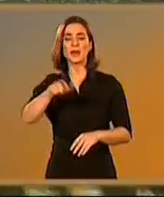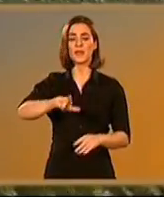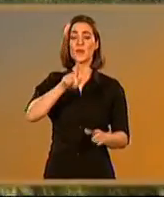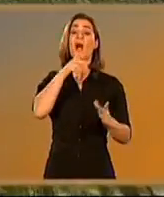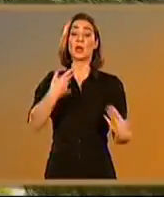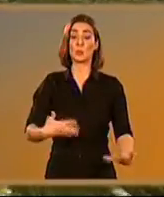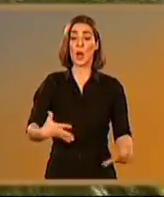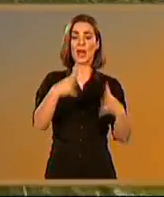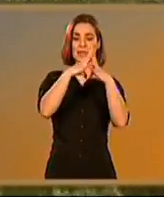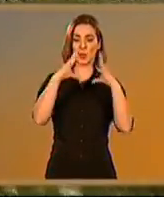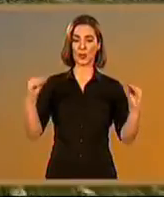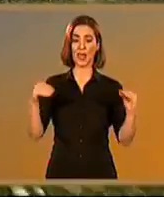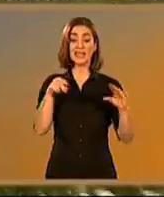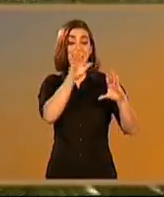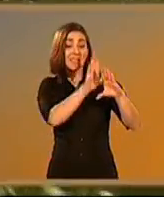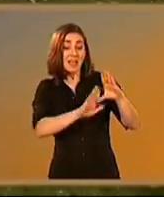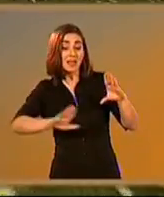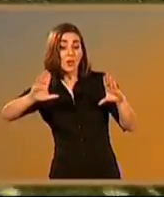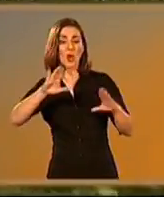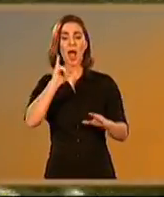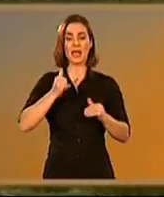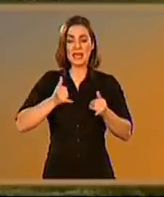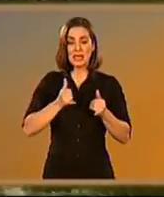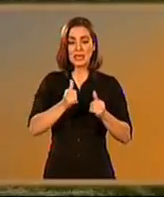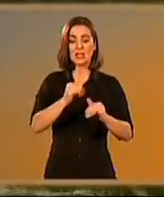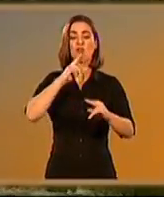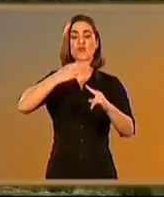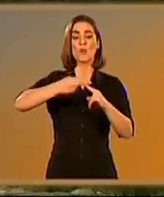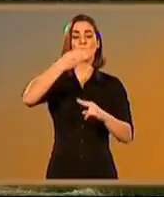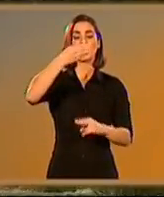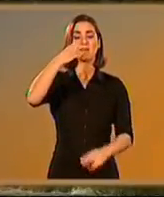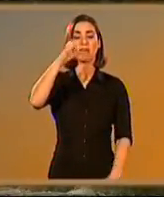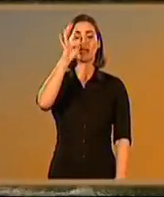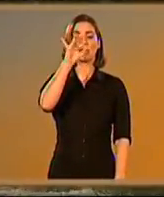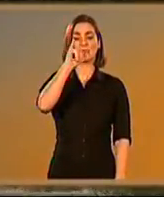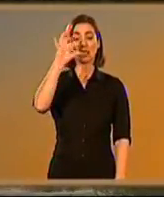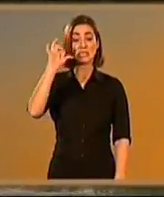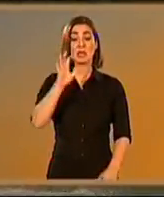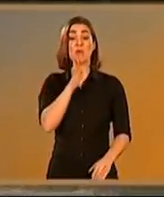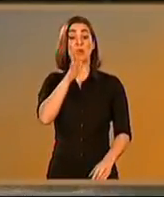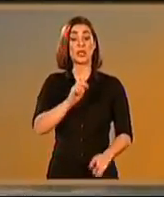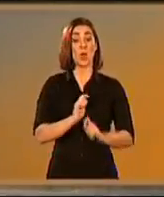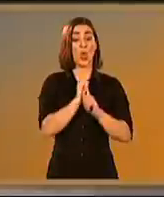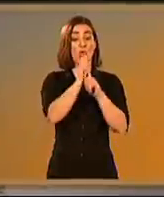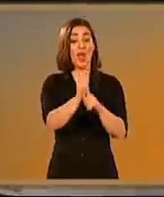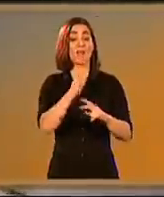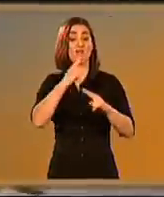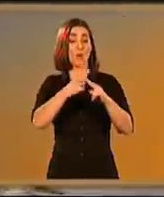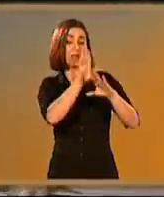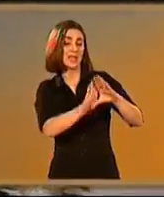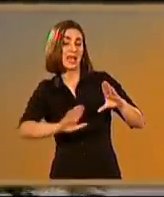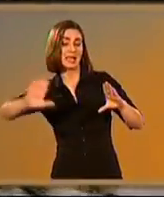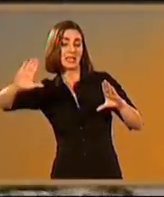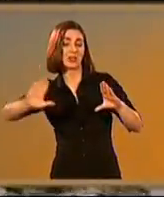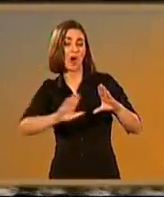Bética. Un territorio que coincidía en muchos aspectos con la actual Andalucía y que se vertebroba alrededor de un gran río,